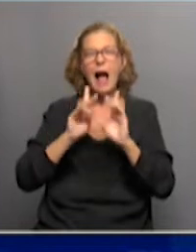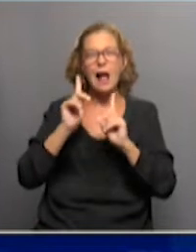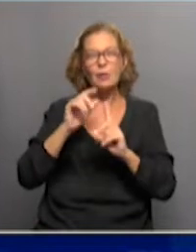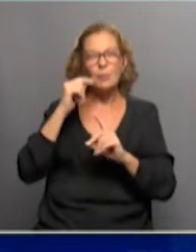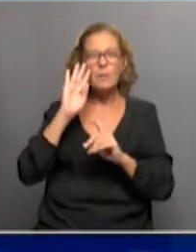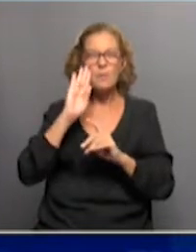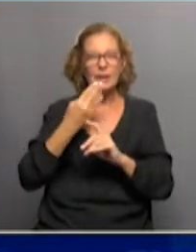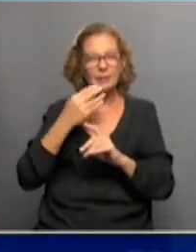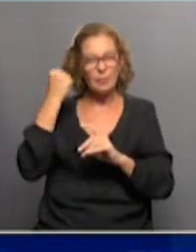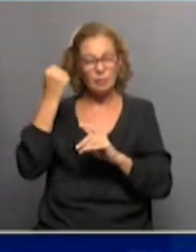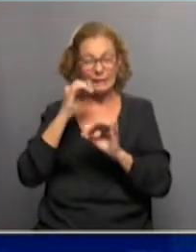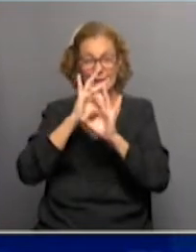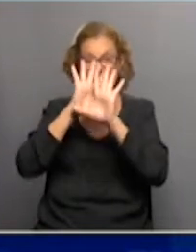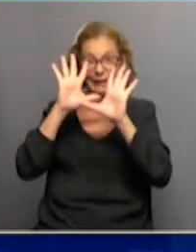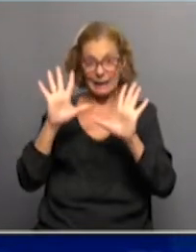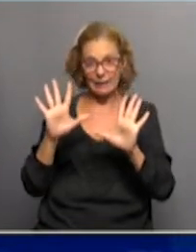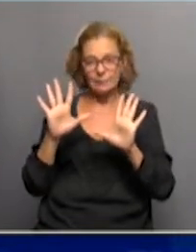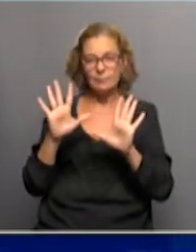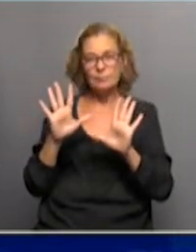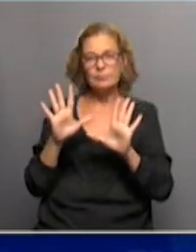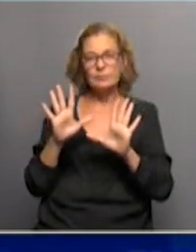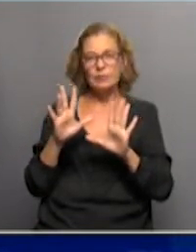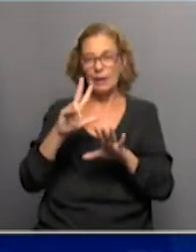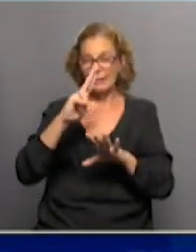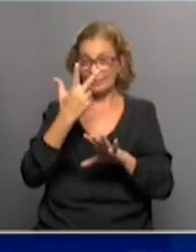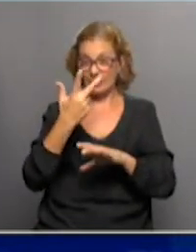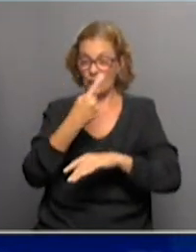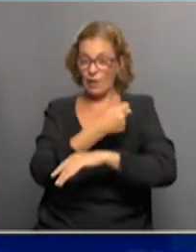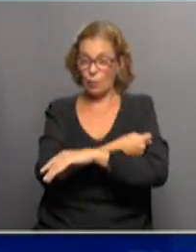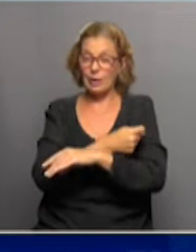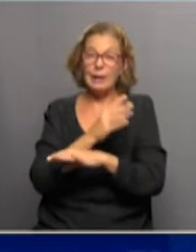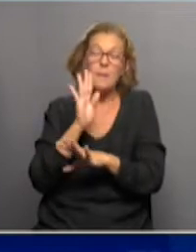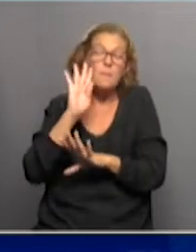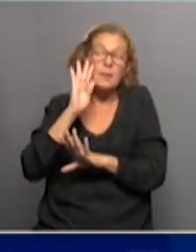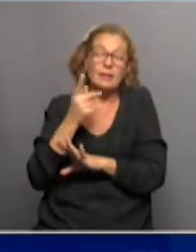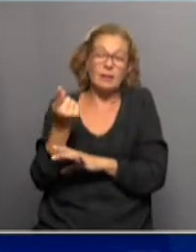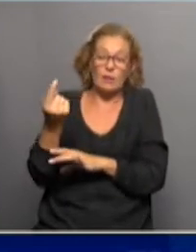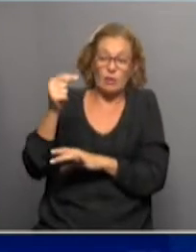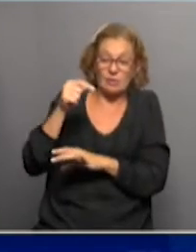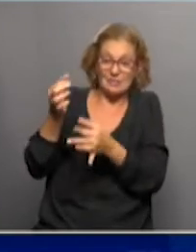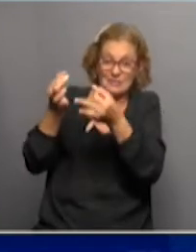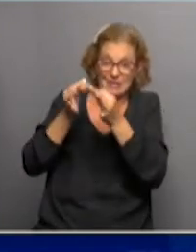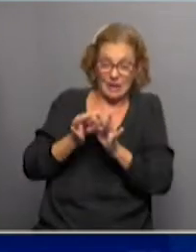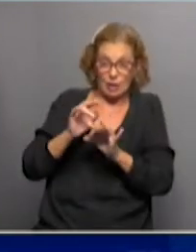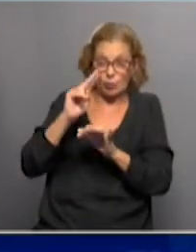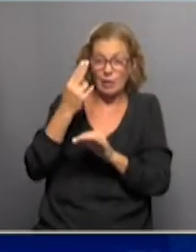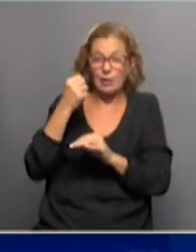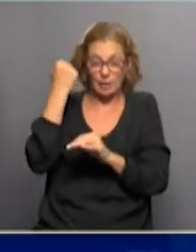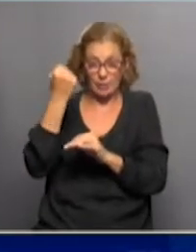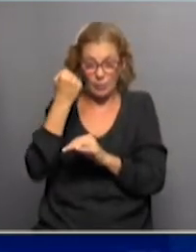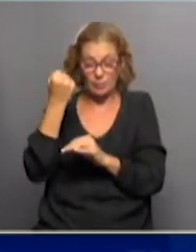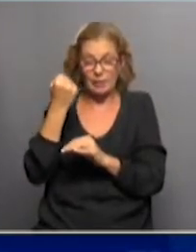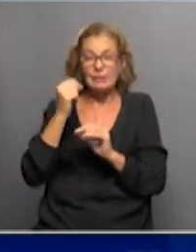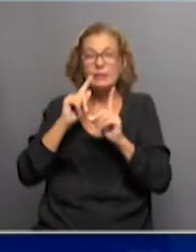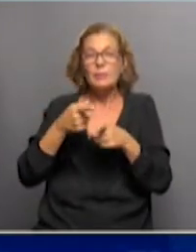clarificar en cuanto a las tres vacunas que aparentemente estarían llegando al país, que es muy importante,